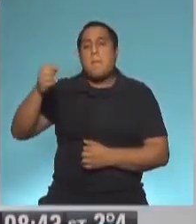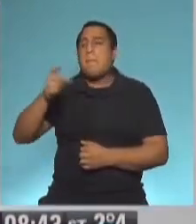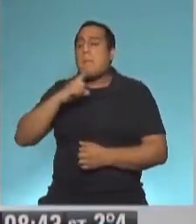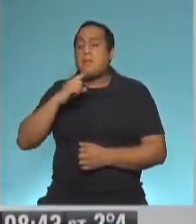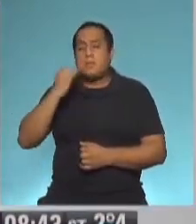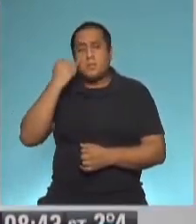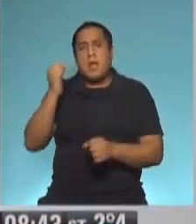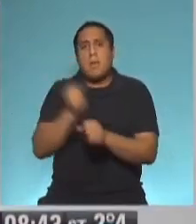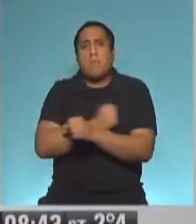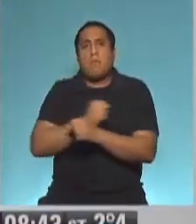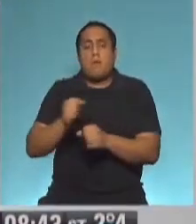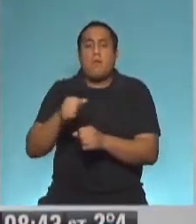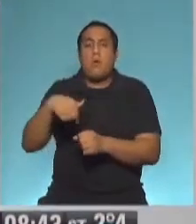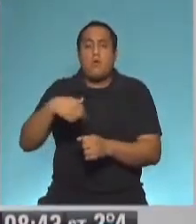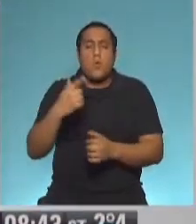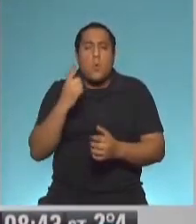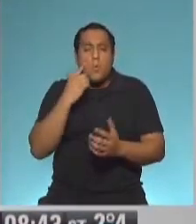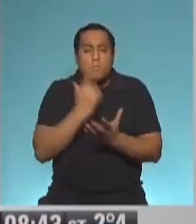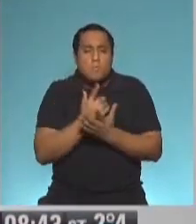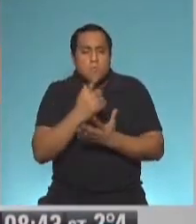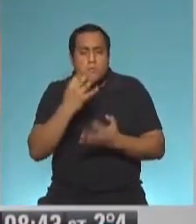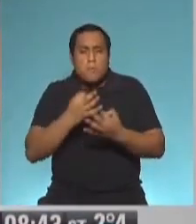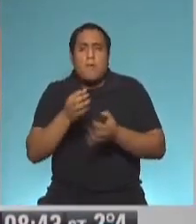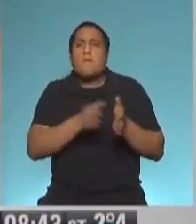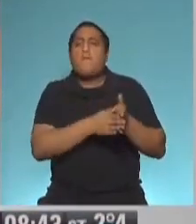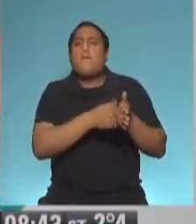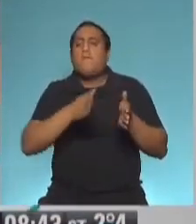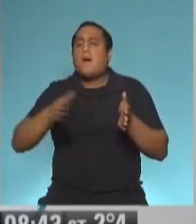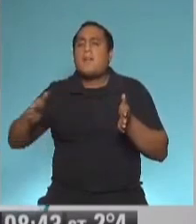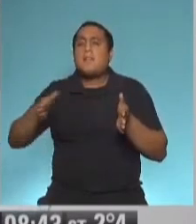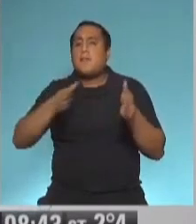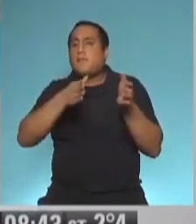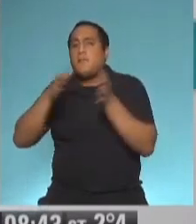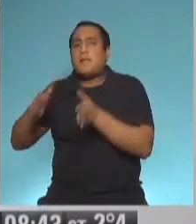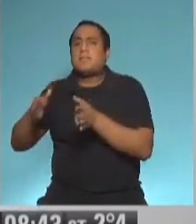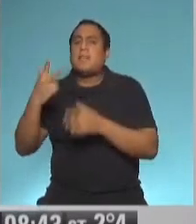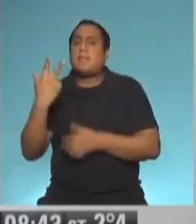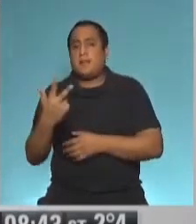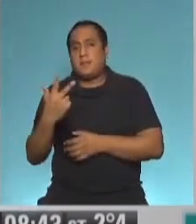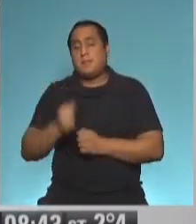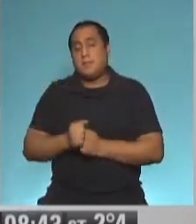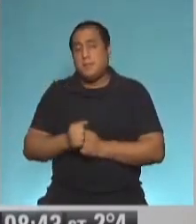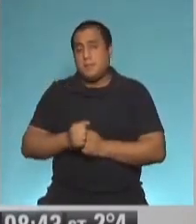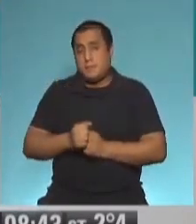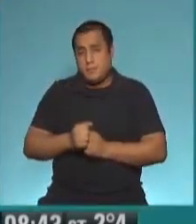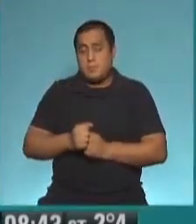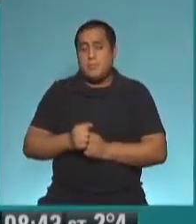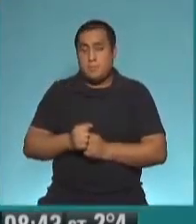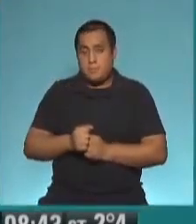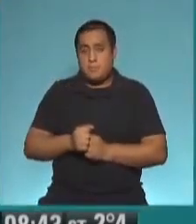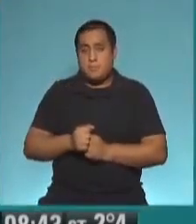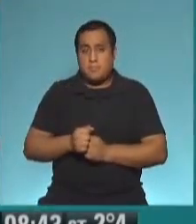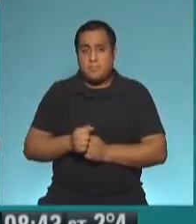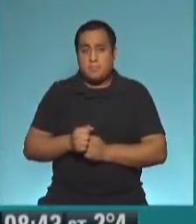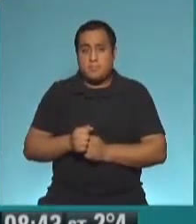en pleno estudio de fase 3, en fase clínica y probablemente sea una